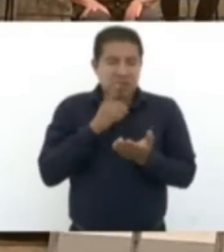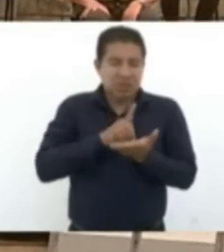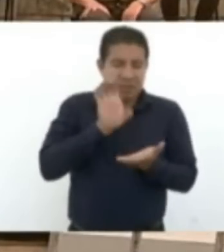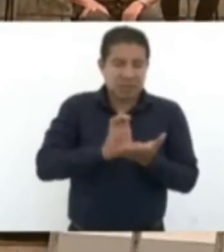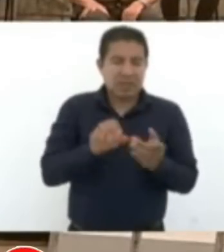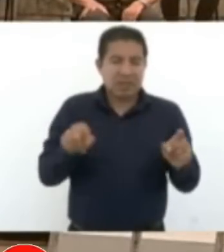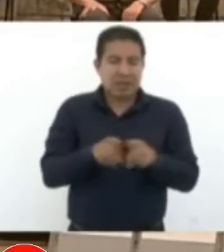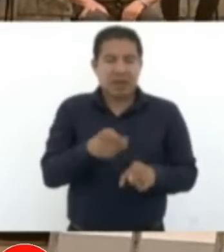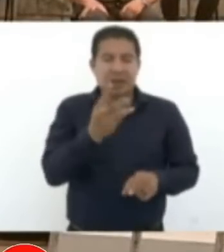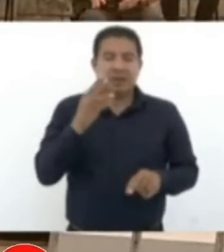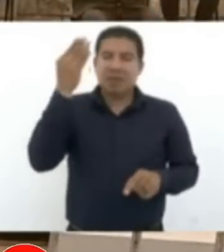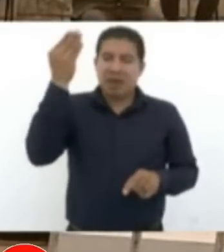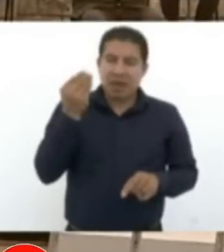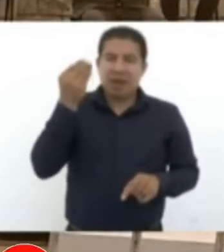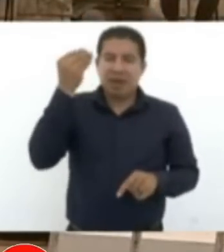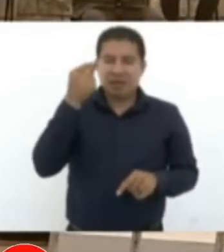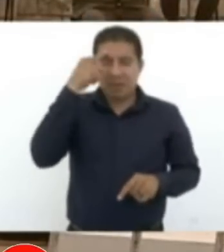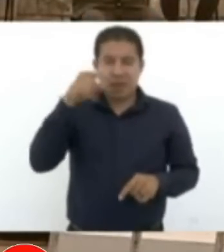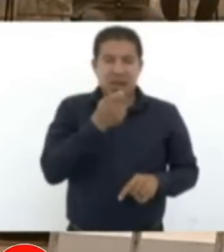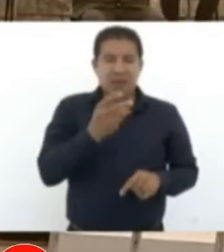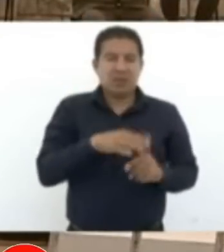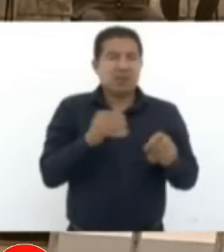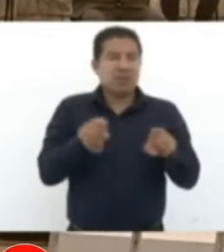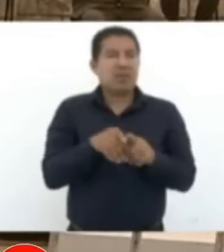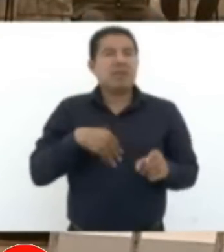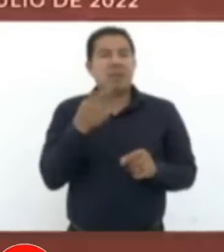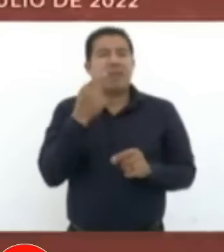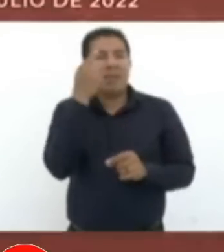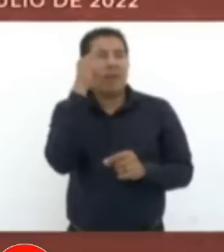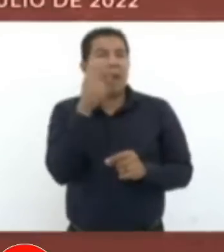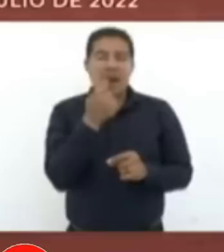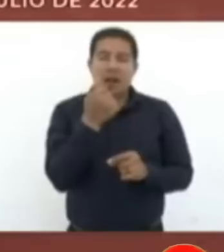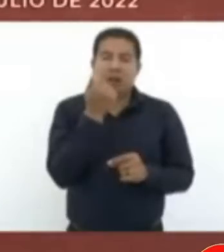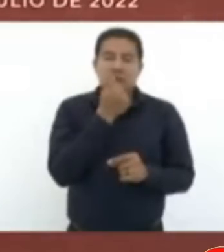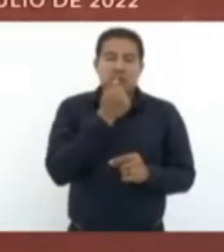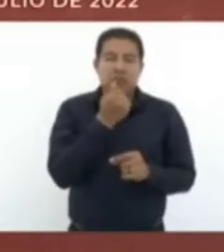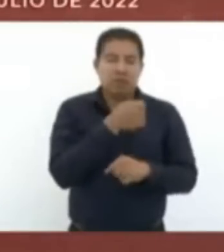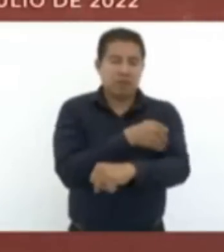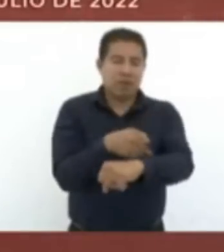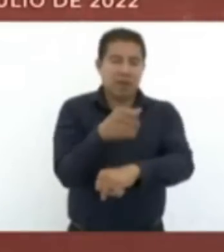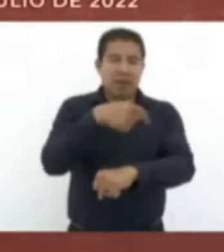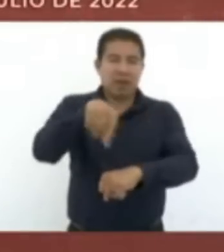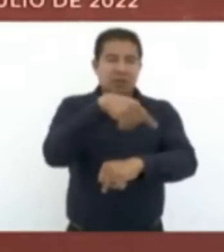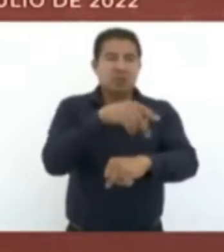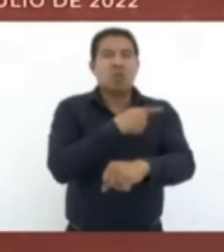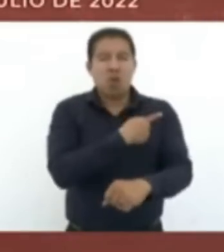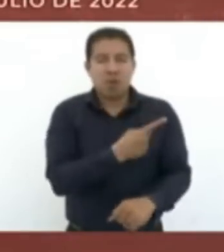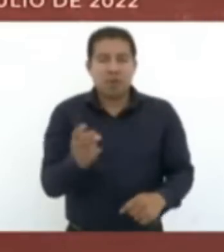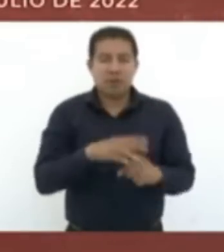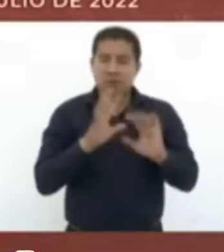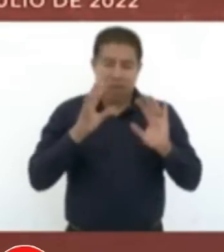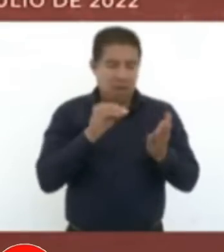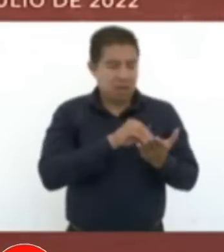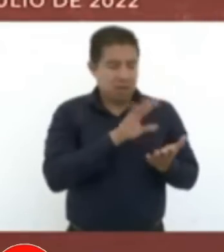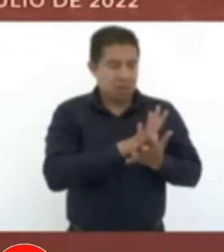para las becas de estudiantes de familias pobres. Eso ya está elevado a